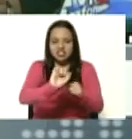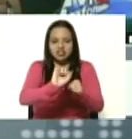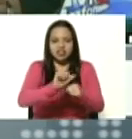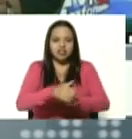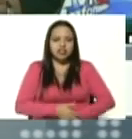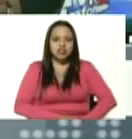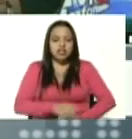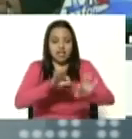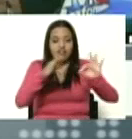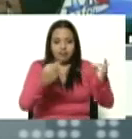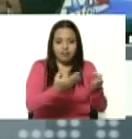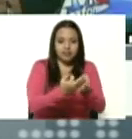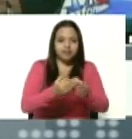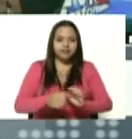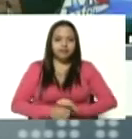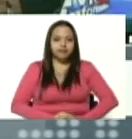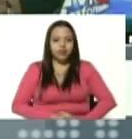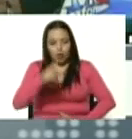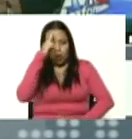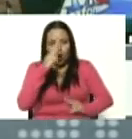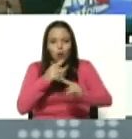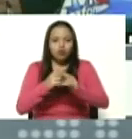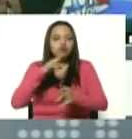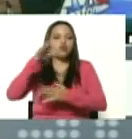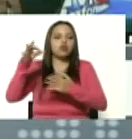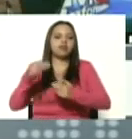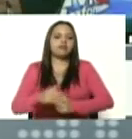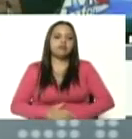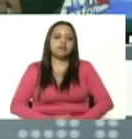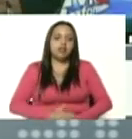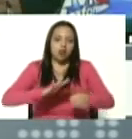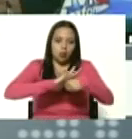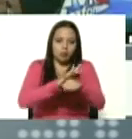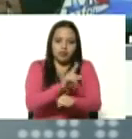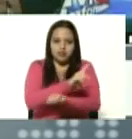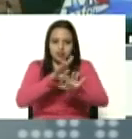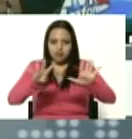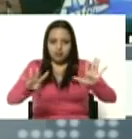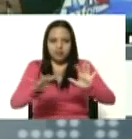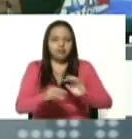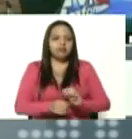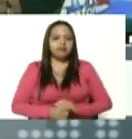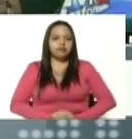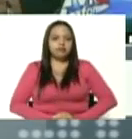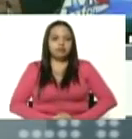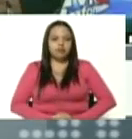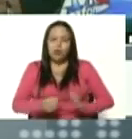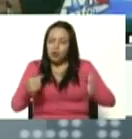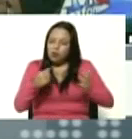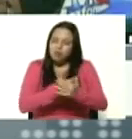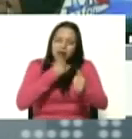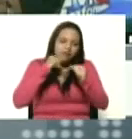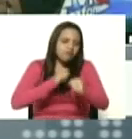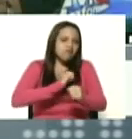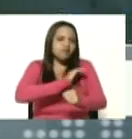honor y gloria el COVID-19 golpea duro